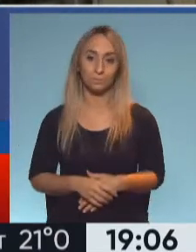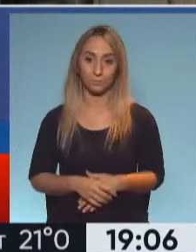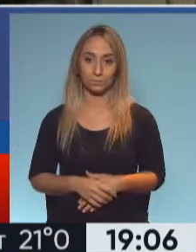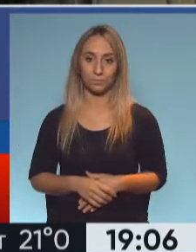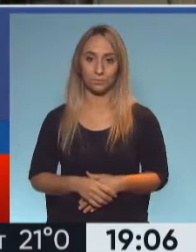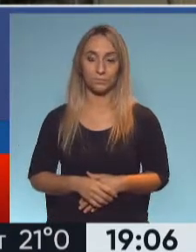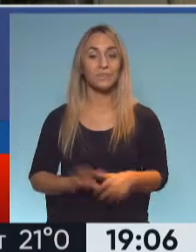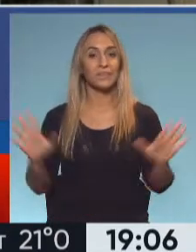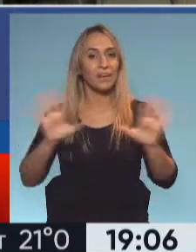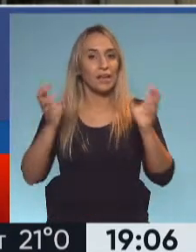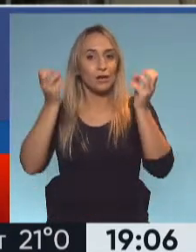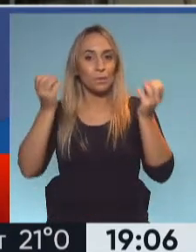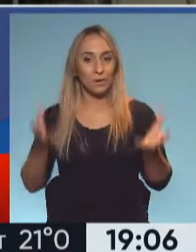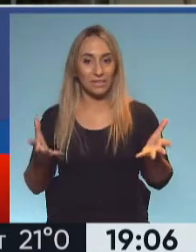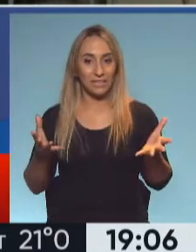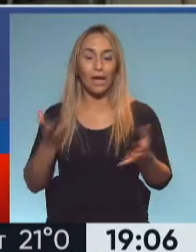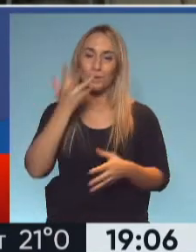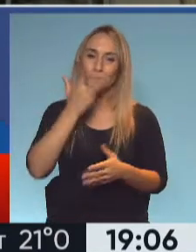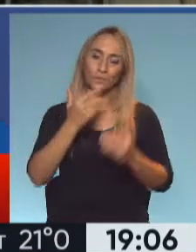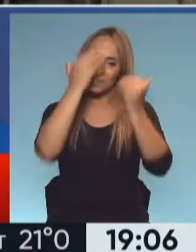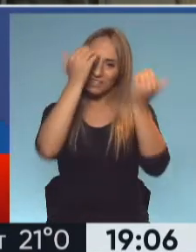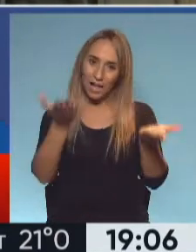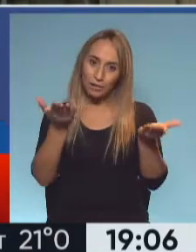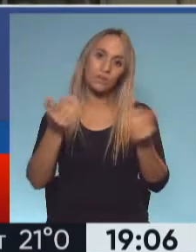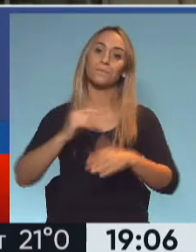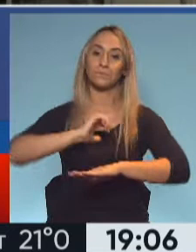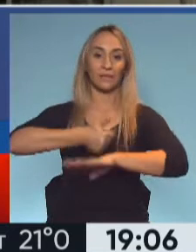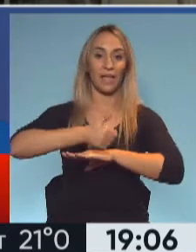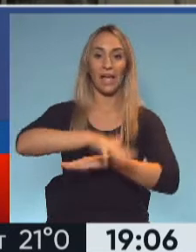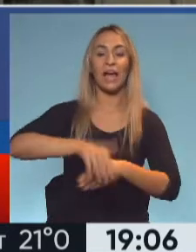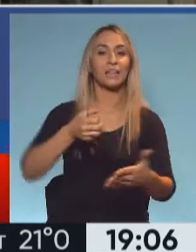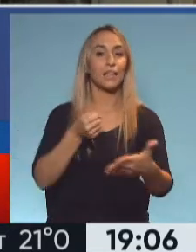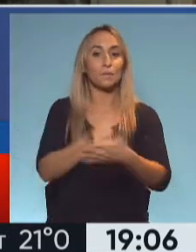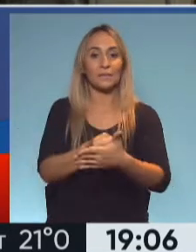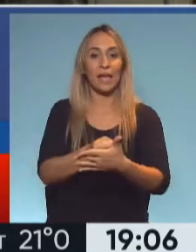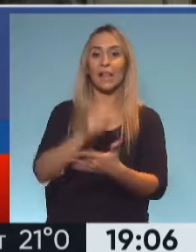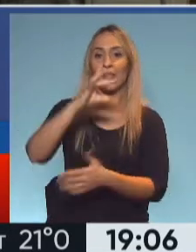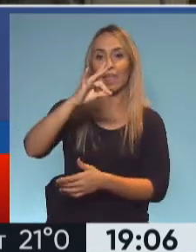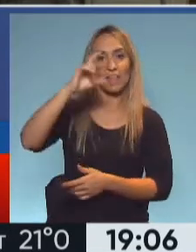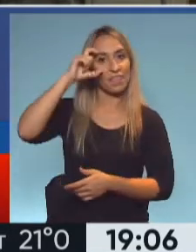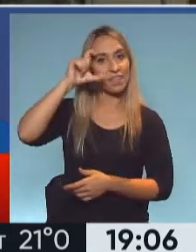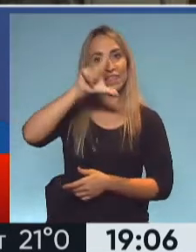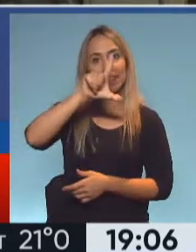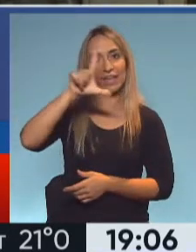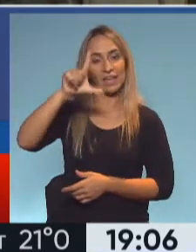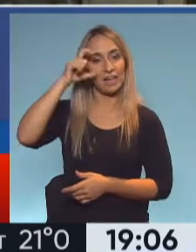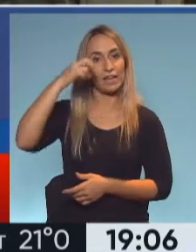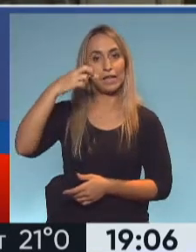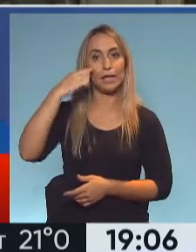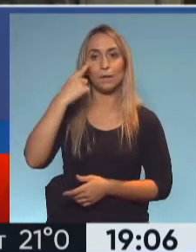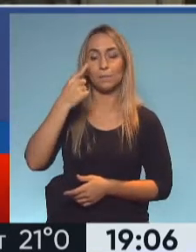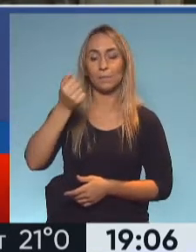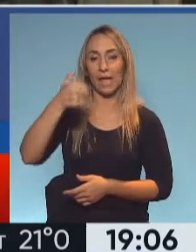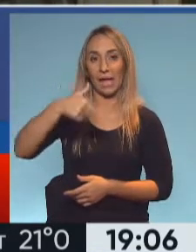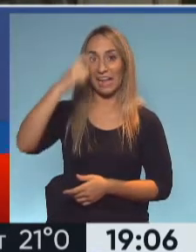¿Cómo les va? El gusto de saludarlos. Estamos aquí en la terminal de Delepiane, la única terminal que está funcionando. Recordemos que la terminal